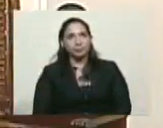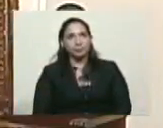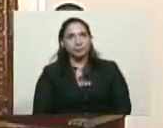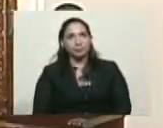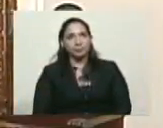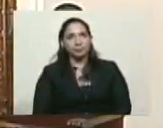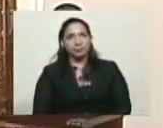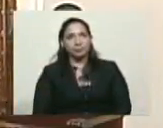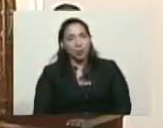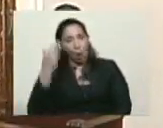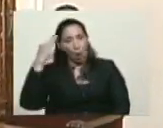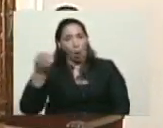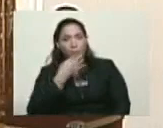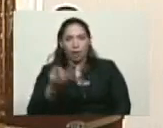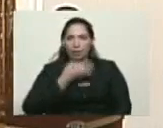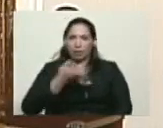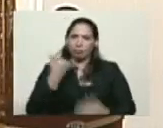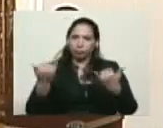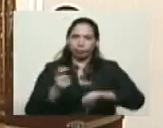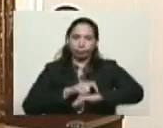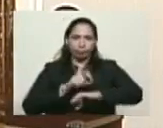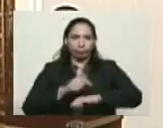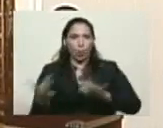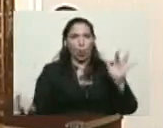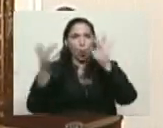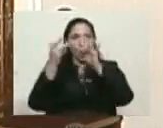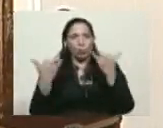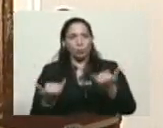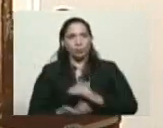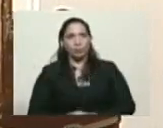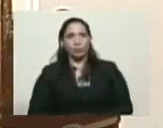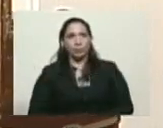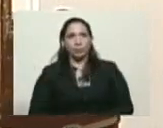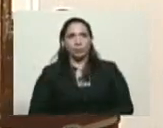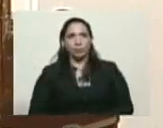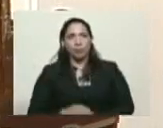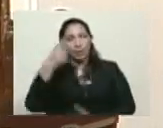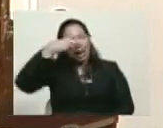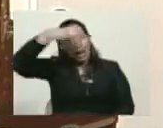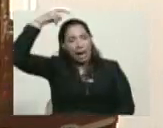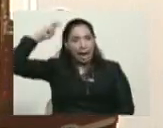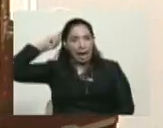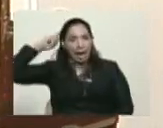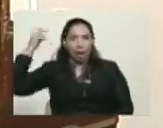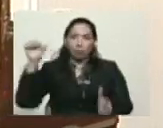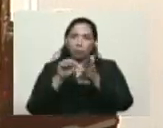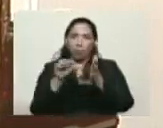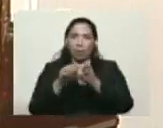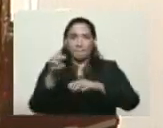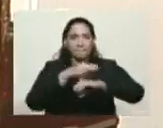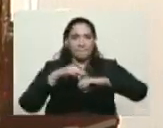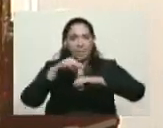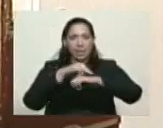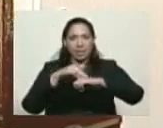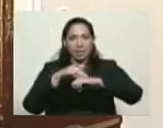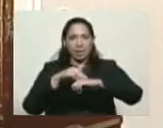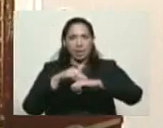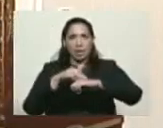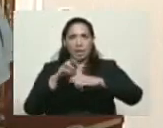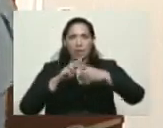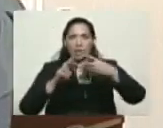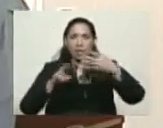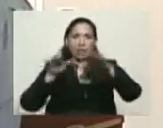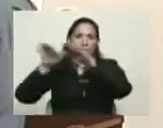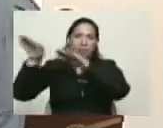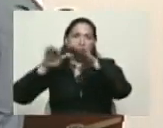Hola, buenas tardes, así es a esta hora, hacemos este contacto desde la sede de la Cancillería, donde el Ministro para Relaciones Exteriores,